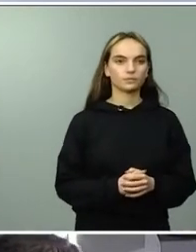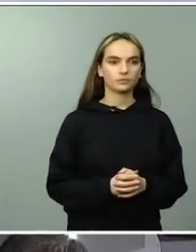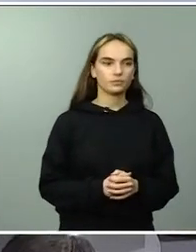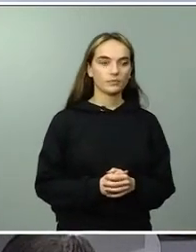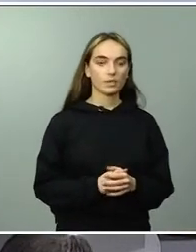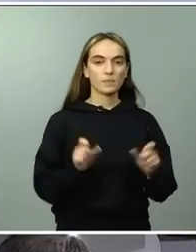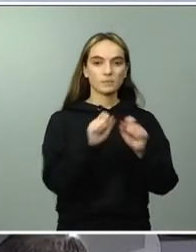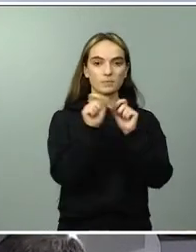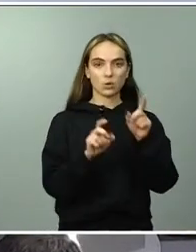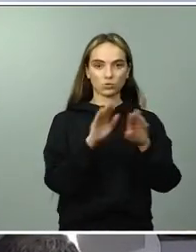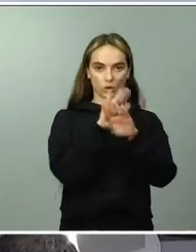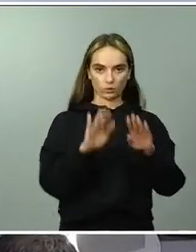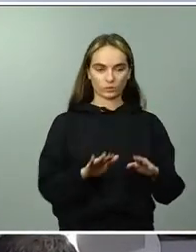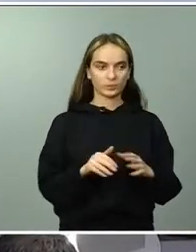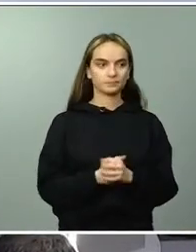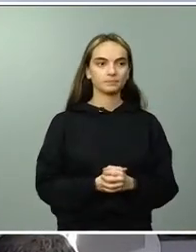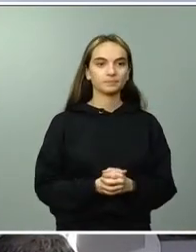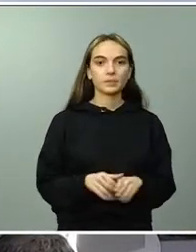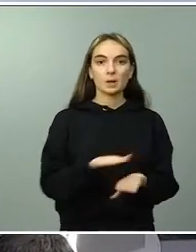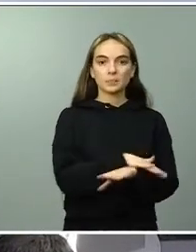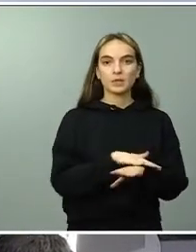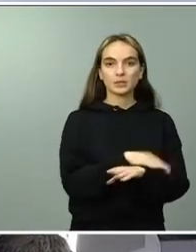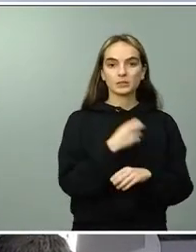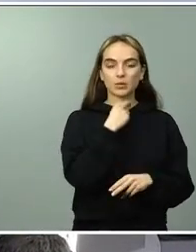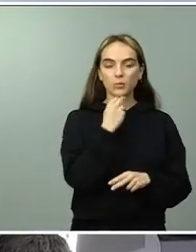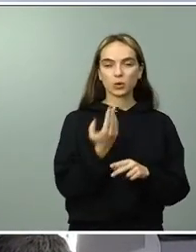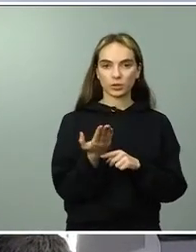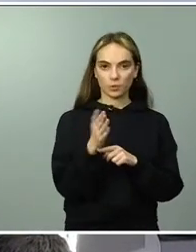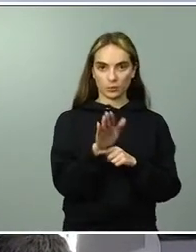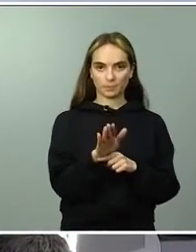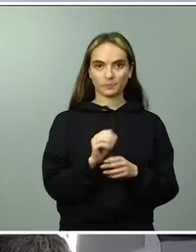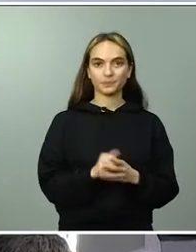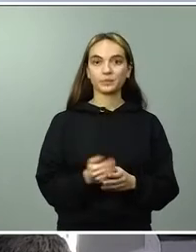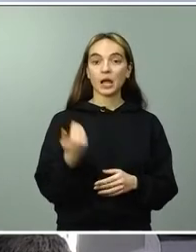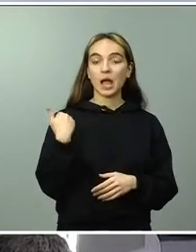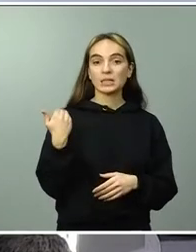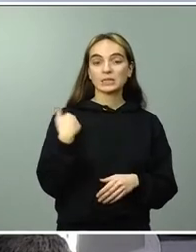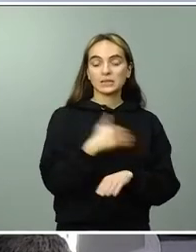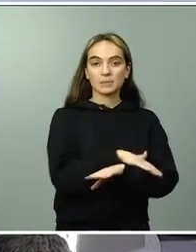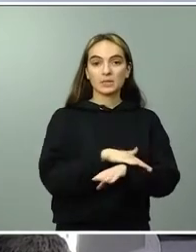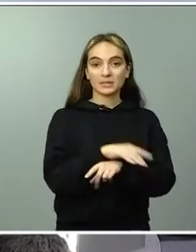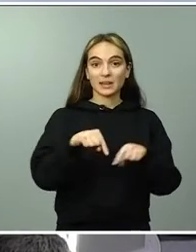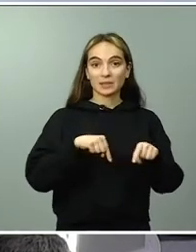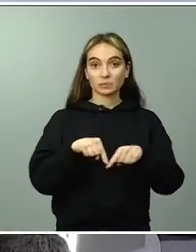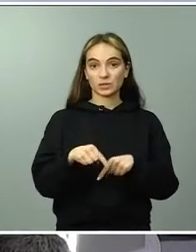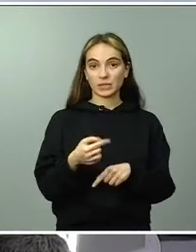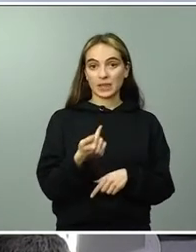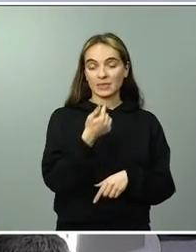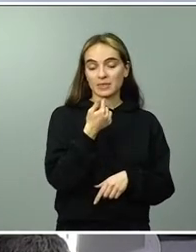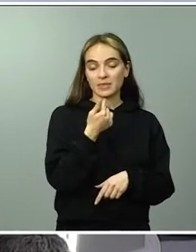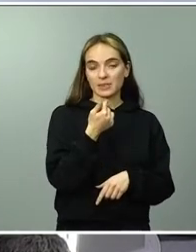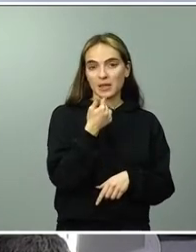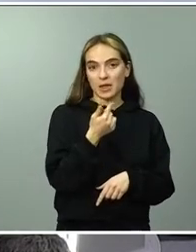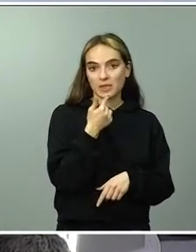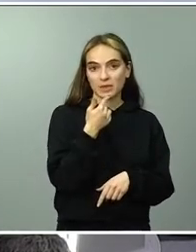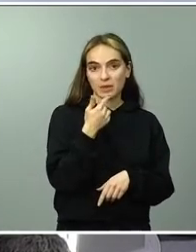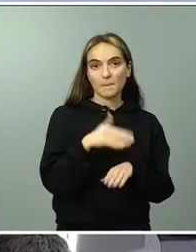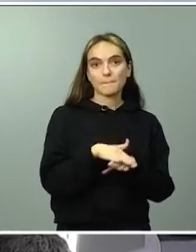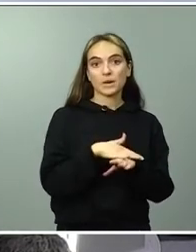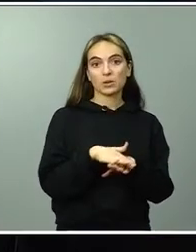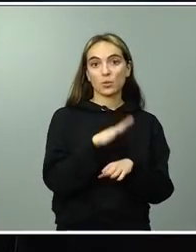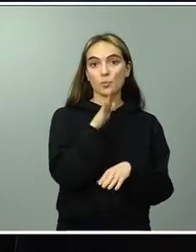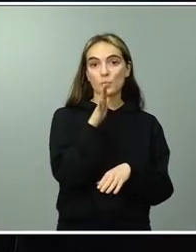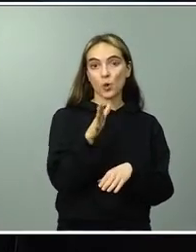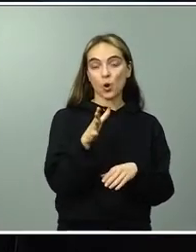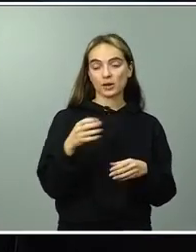a la ministra portavoz ayer la ministra de transportes pedía disculpas por los errores en los trenes de Cantabria y